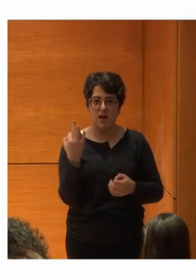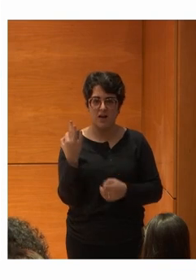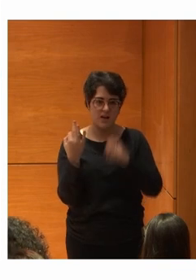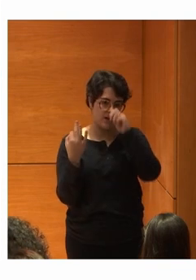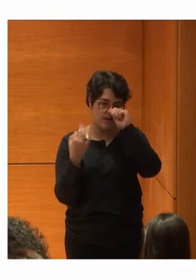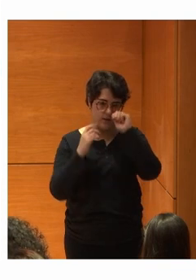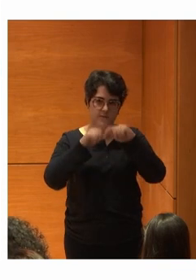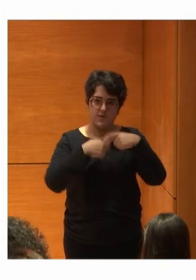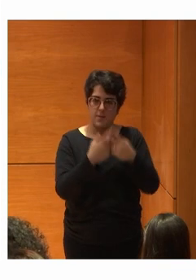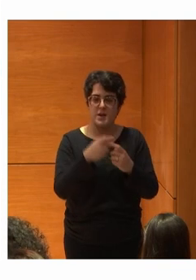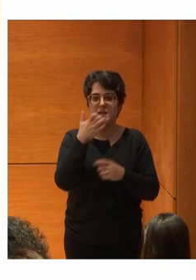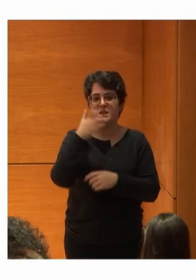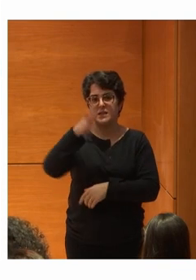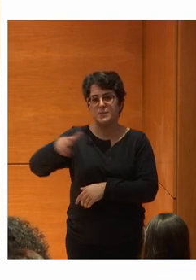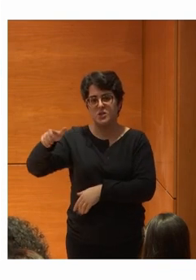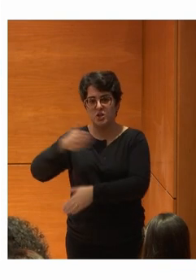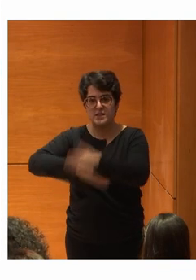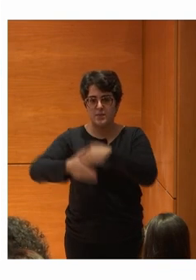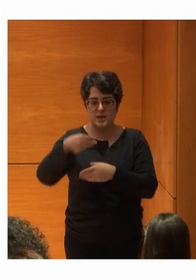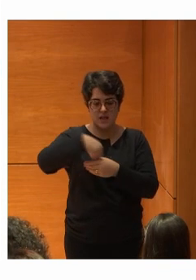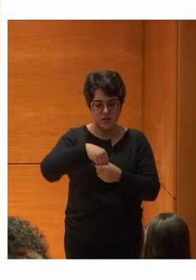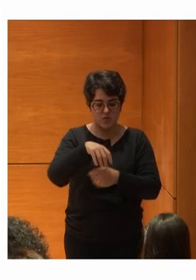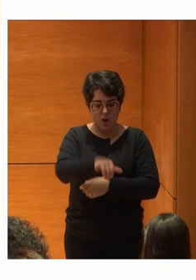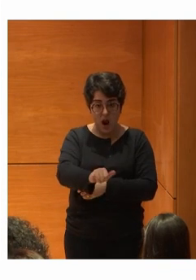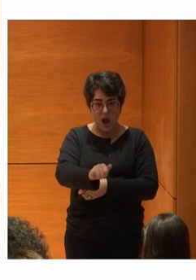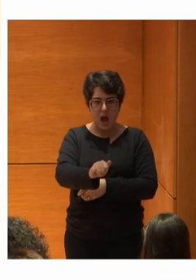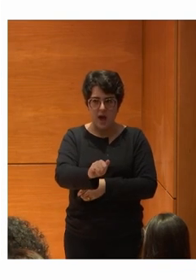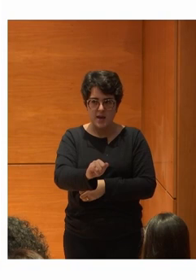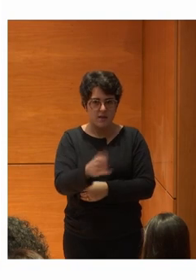familias Con discapacidad Pues casi no había